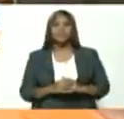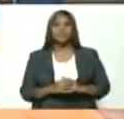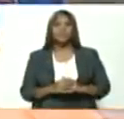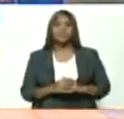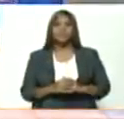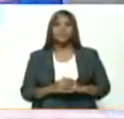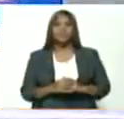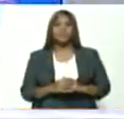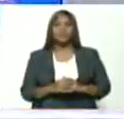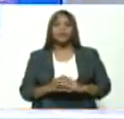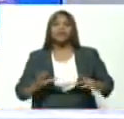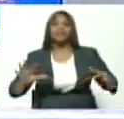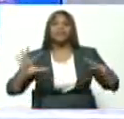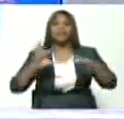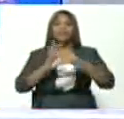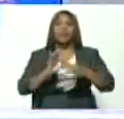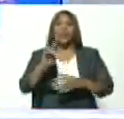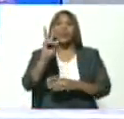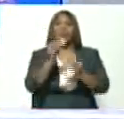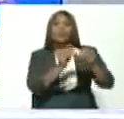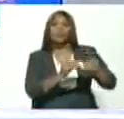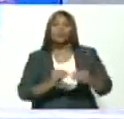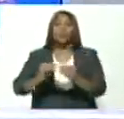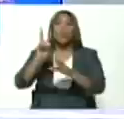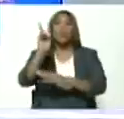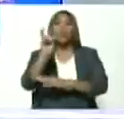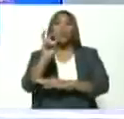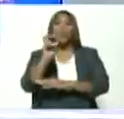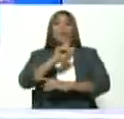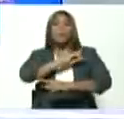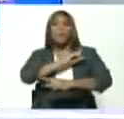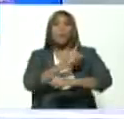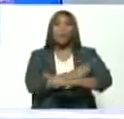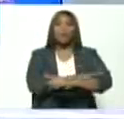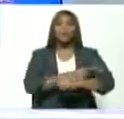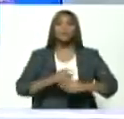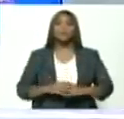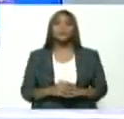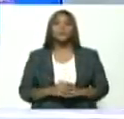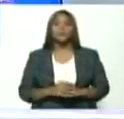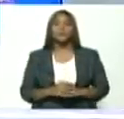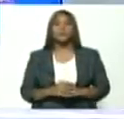articulación de un nuevo poder. Se trata de un nuevo poder.